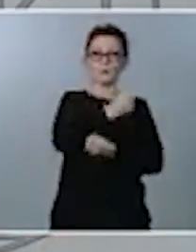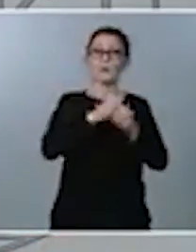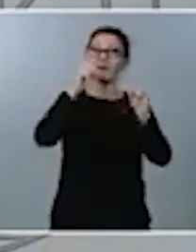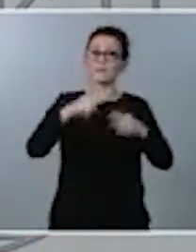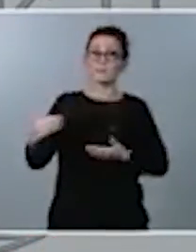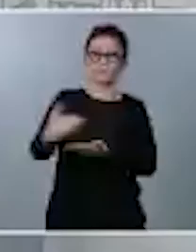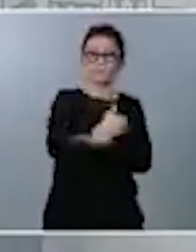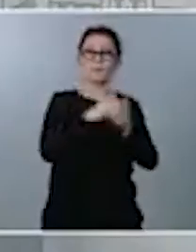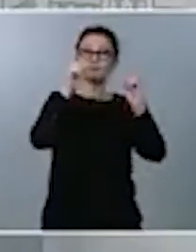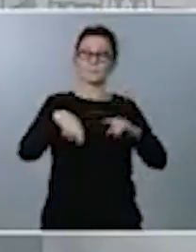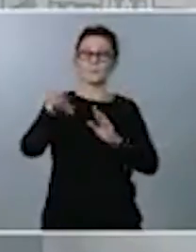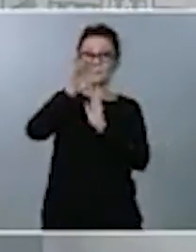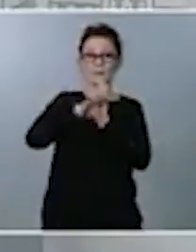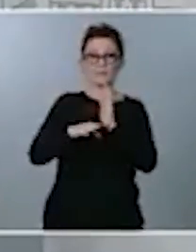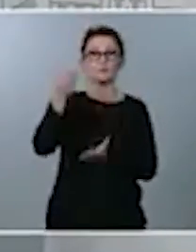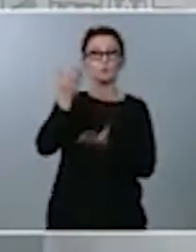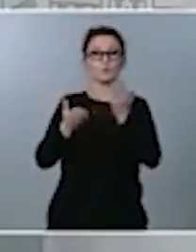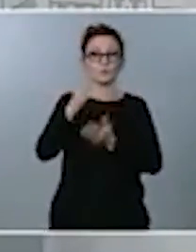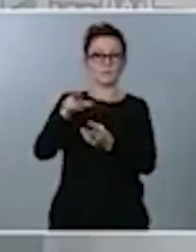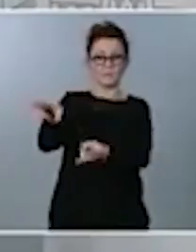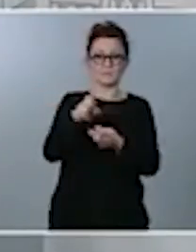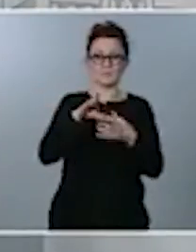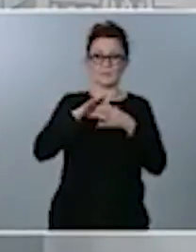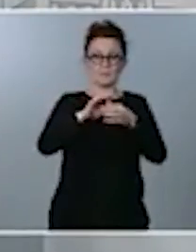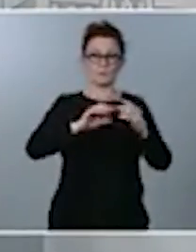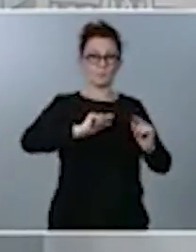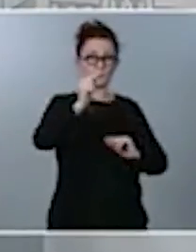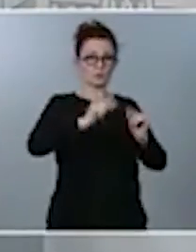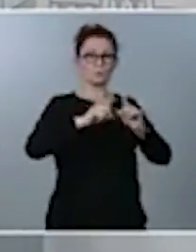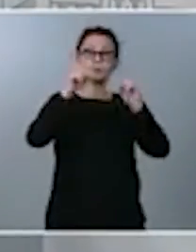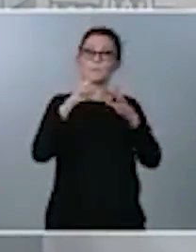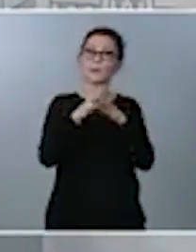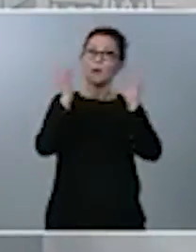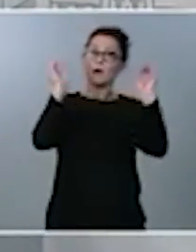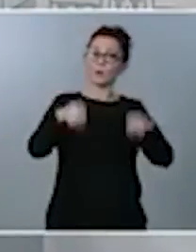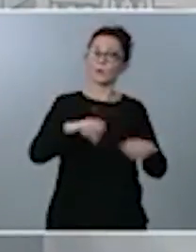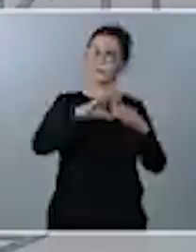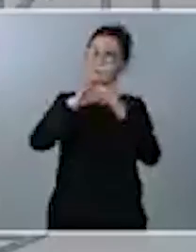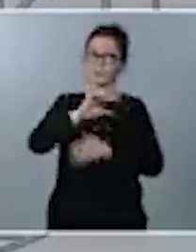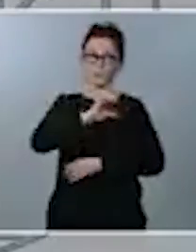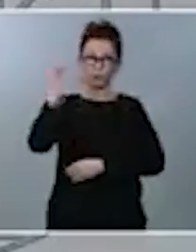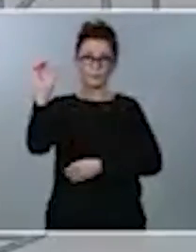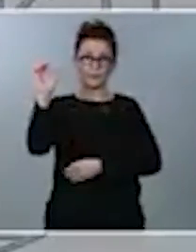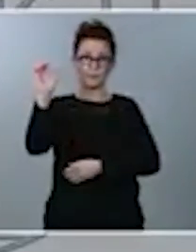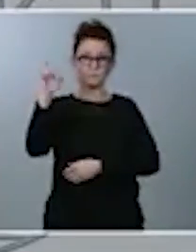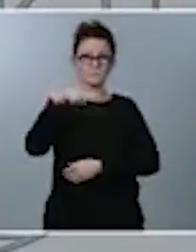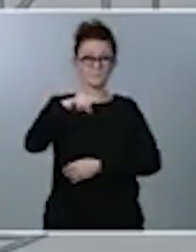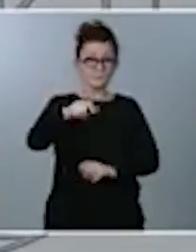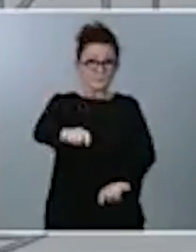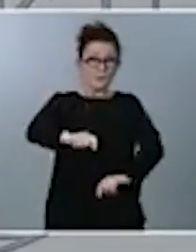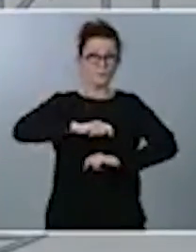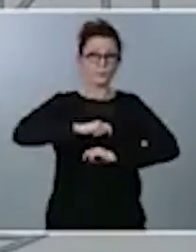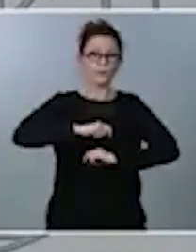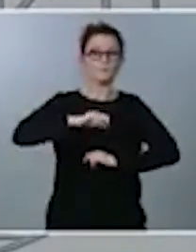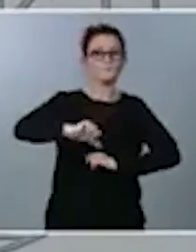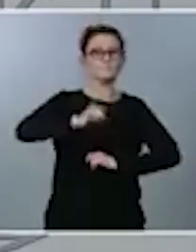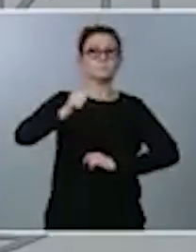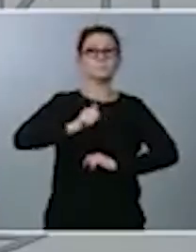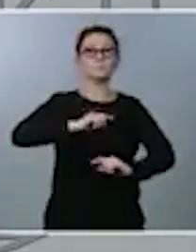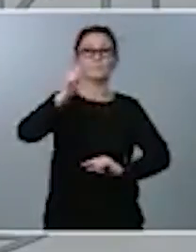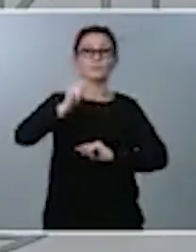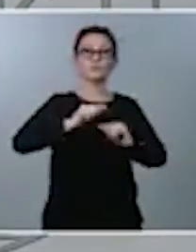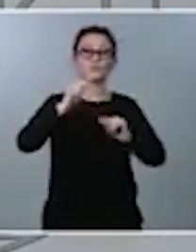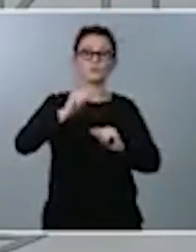acompañan este presupuesto y, sobre todo, el acuerdo alcanzado en la Unión Europea, permiten aprobar un presupuesto expansivo